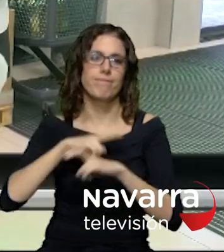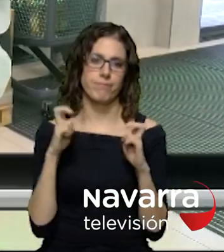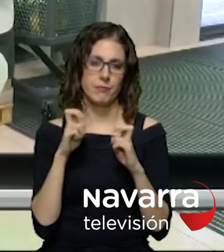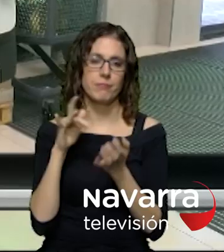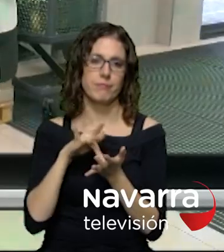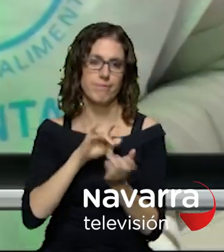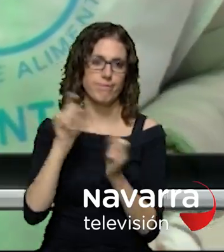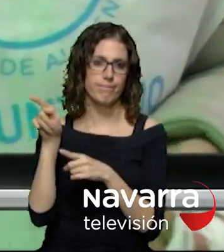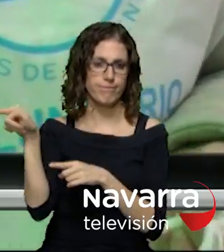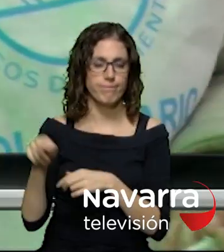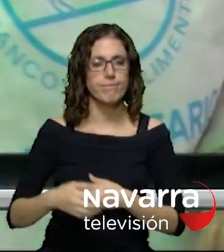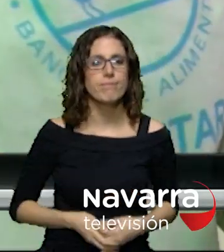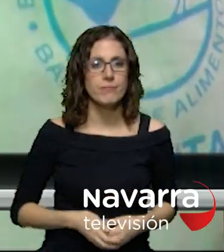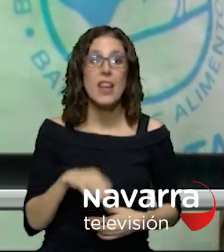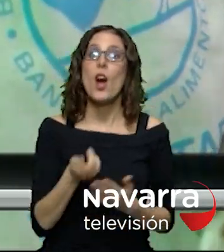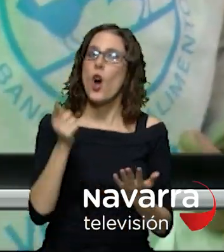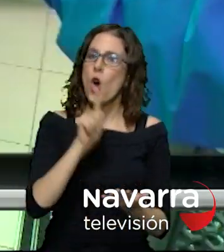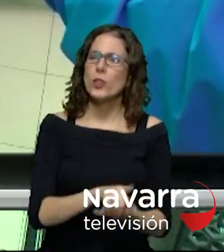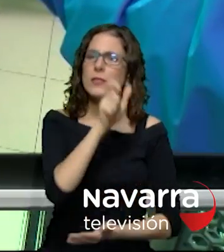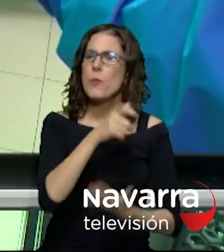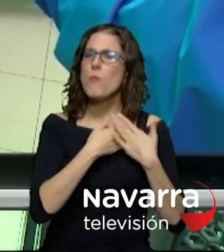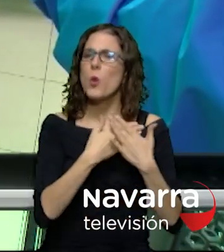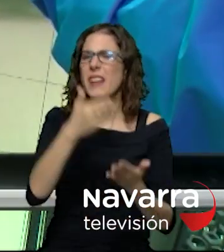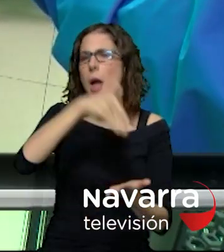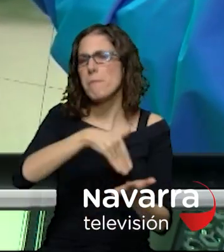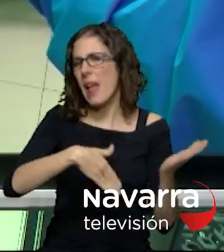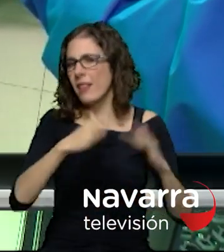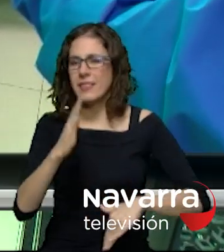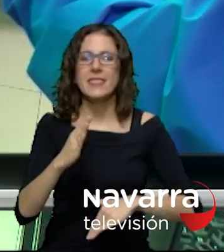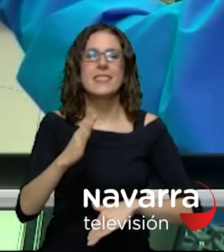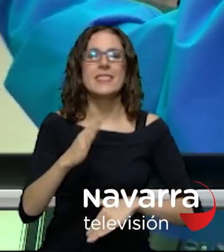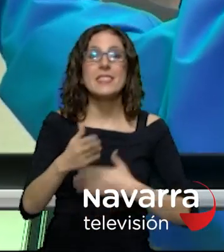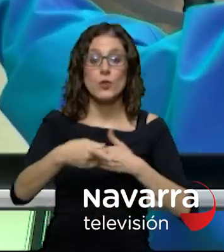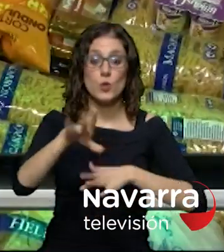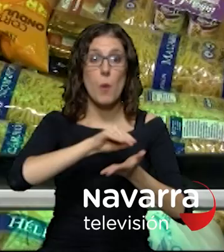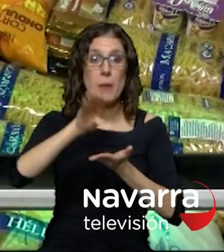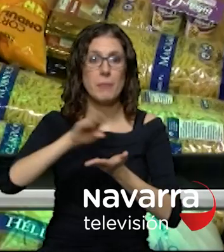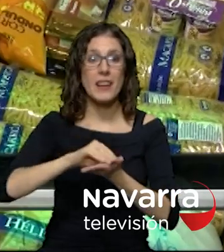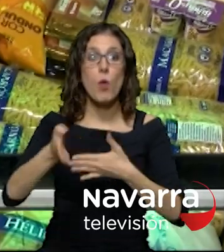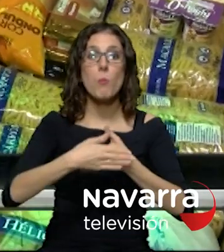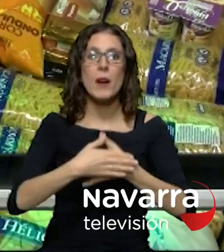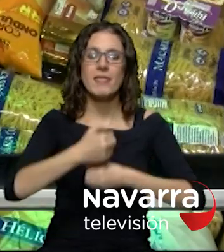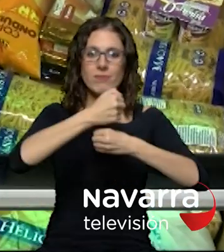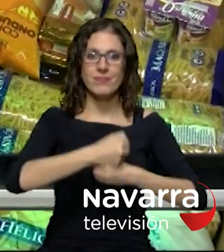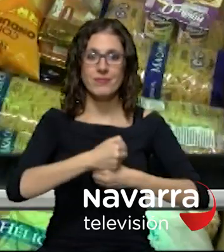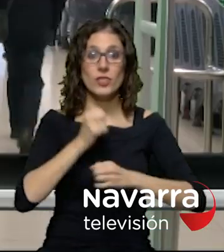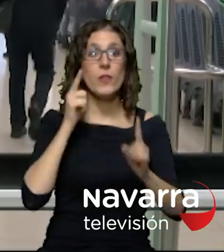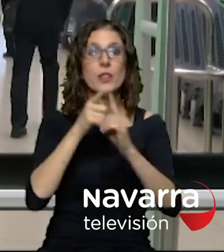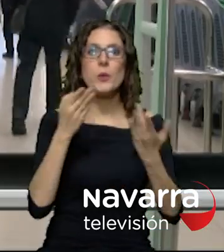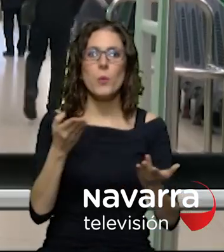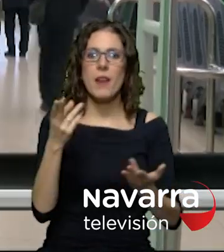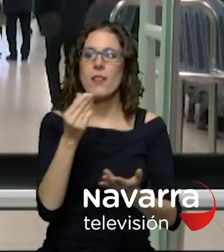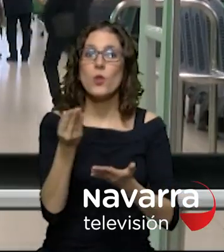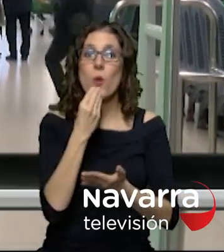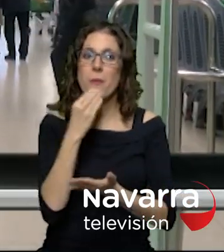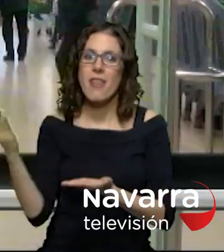una vez más miles de voluntarios están a las puertas de supermercados recogiendo solidaridad para quienes más lo necesitan el banco